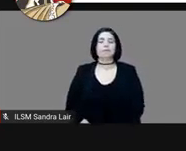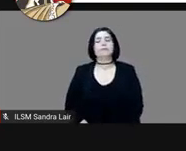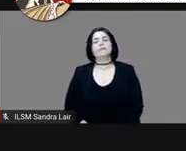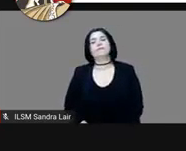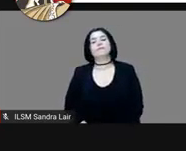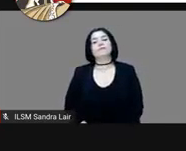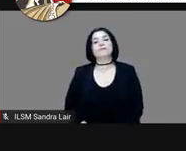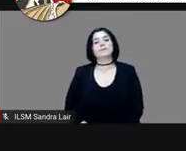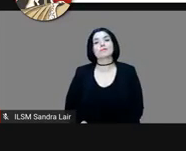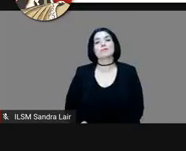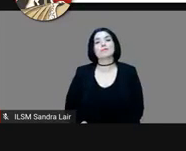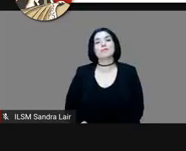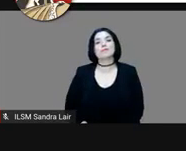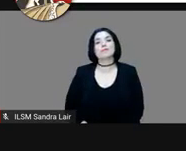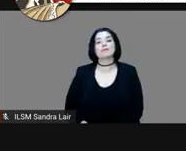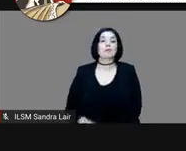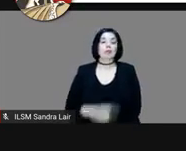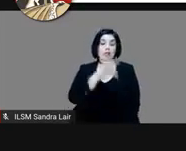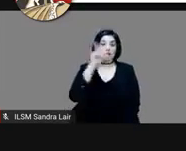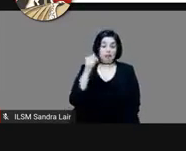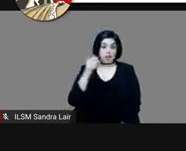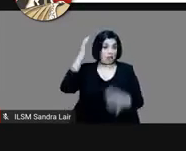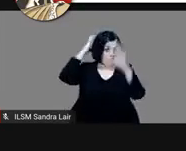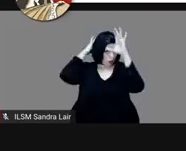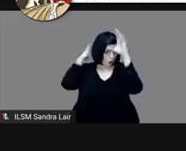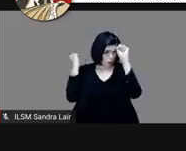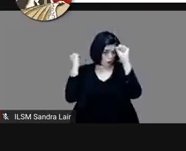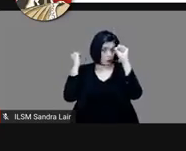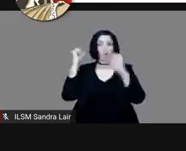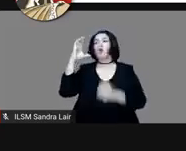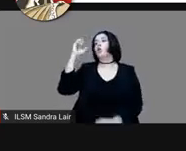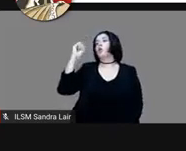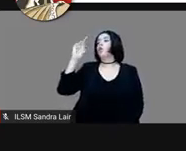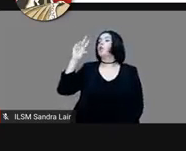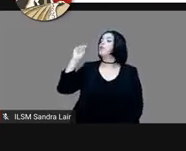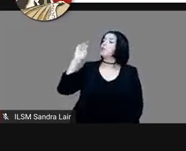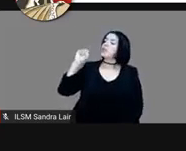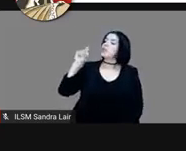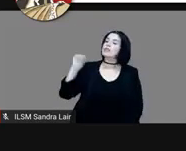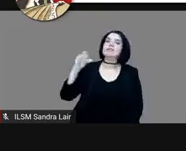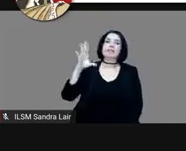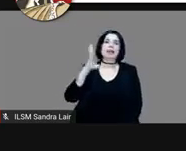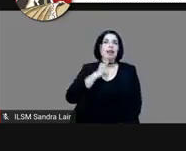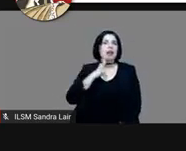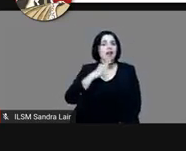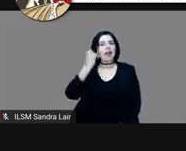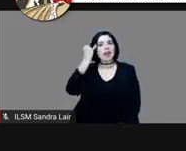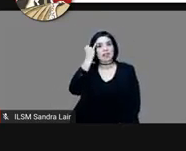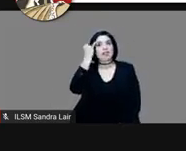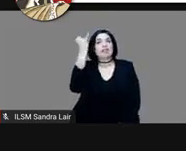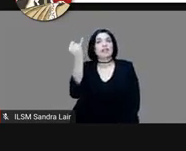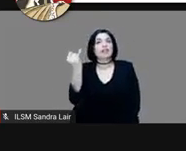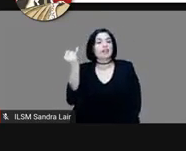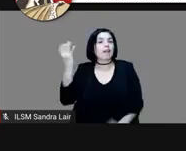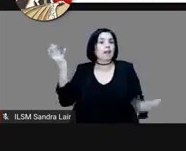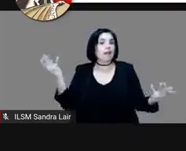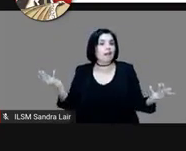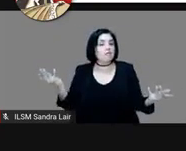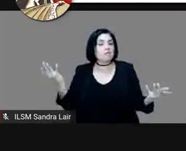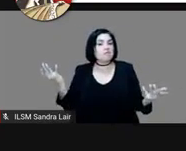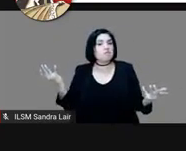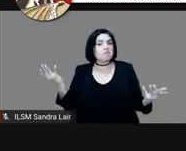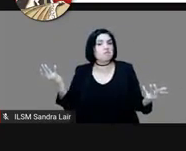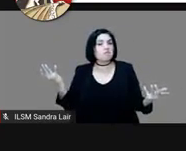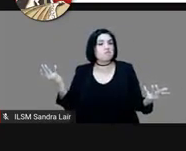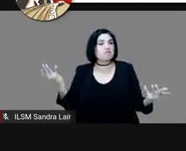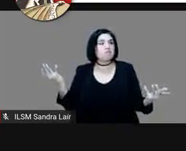Cortés tiene una audaz idea y es que en un momento dado va a